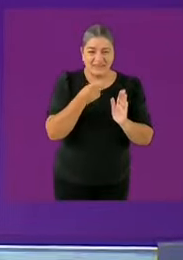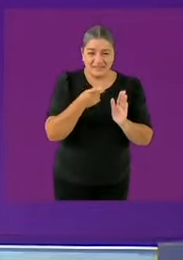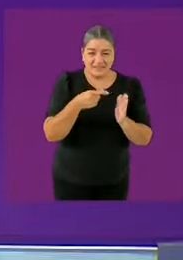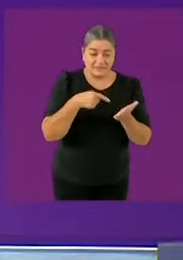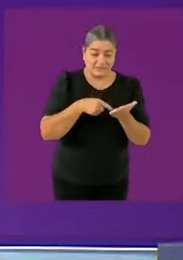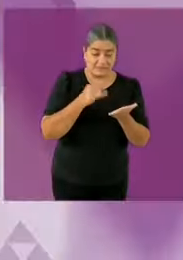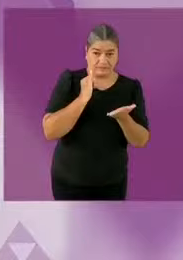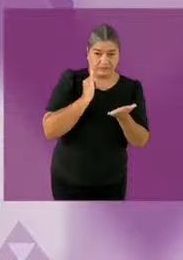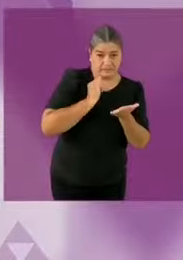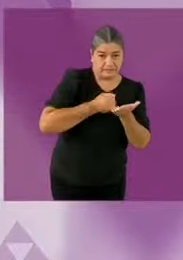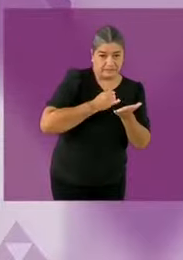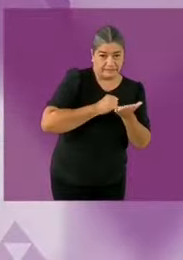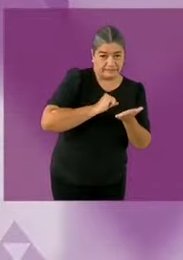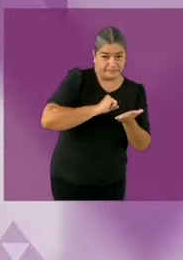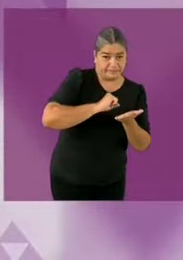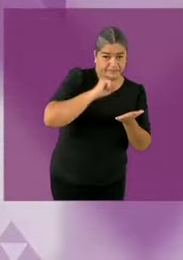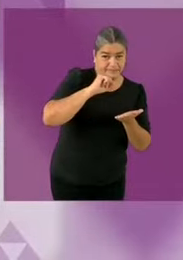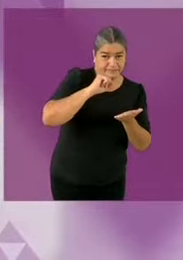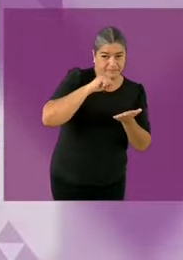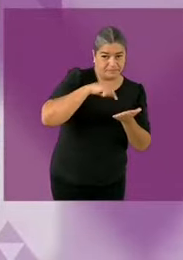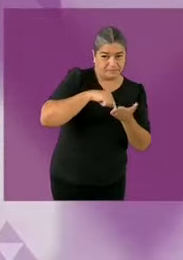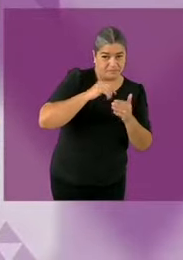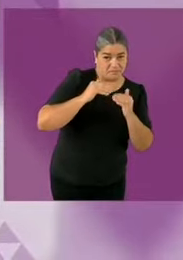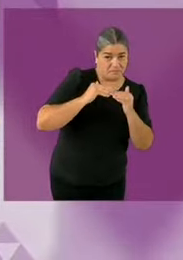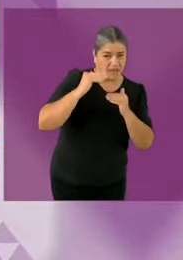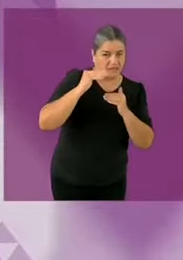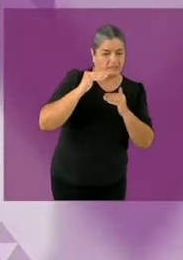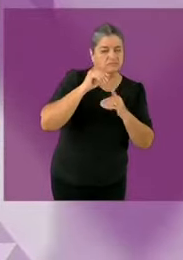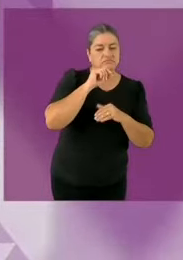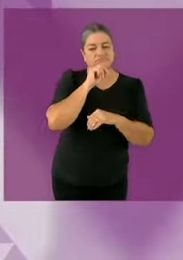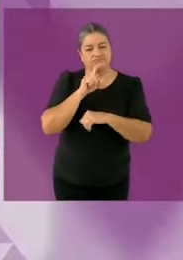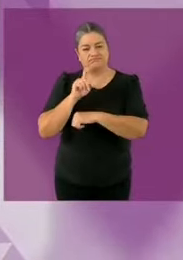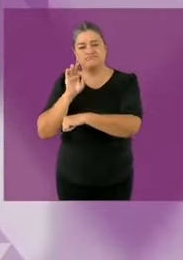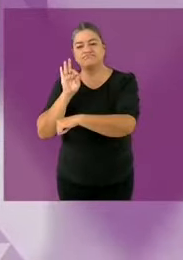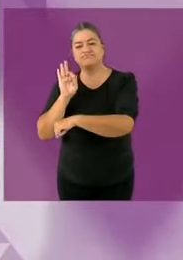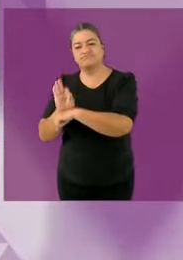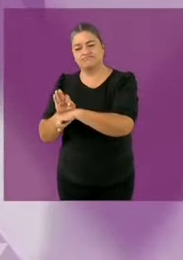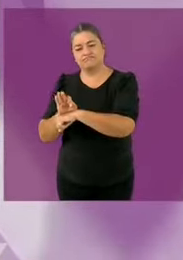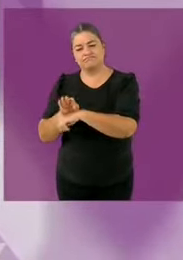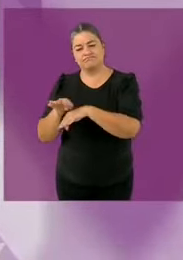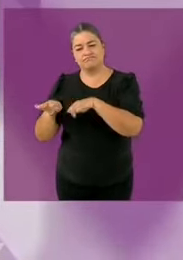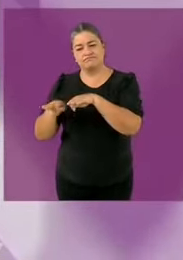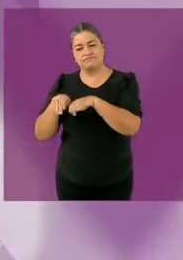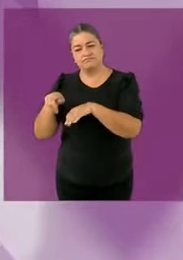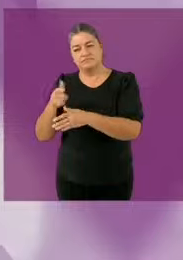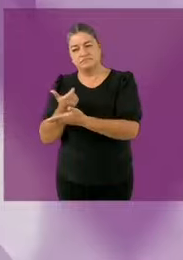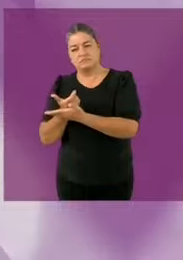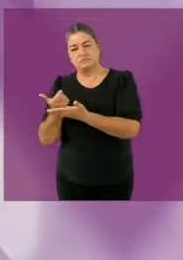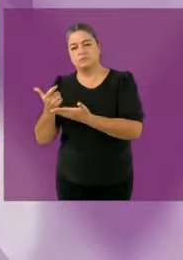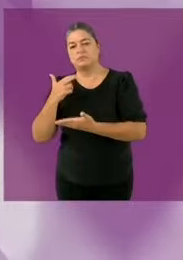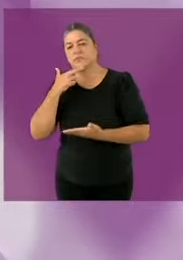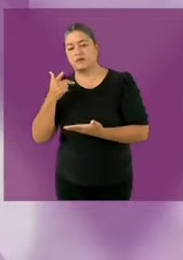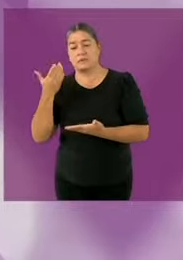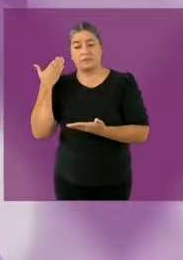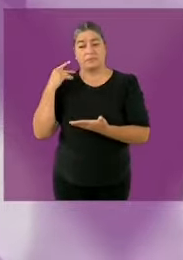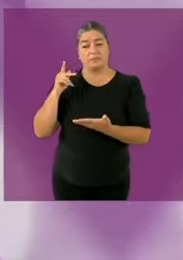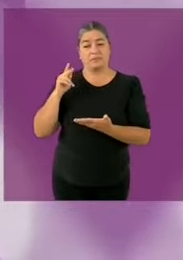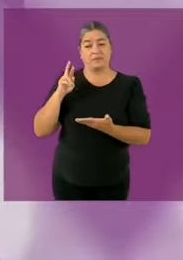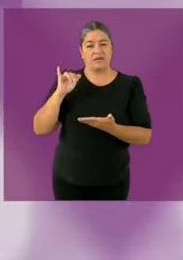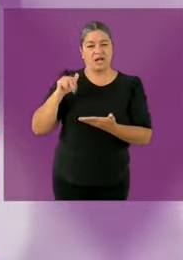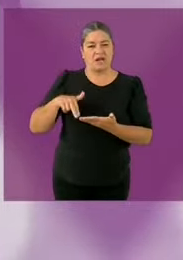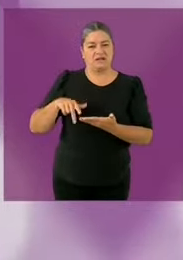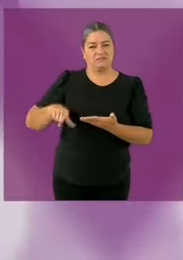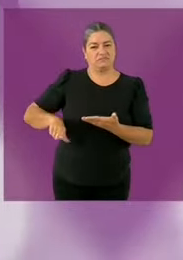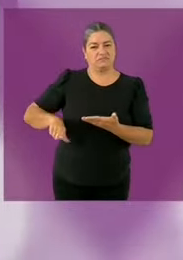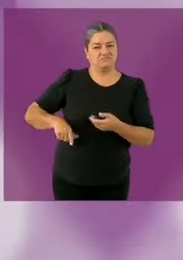gobiernos del PRIAN estamos planteando verdaderas pensiones que se recuperan las pensiones para los trabajadores y echemos atrás